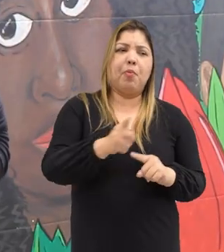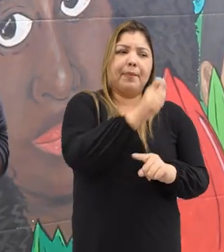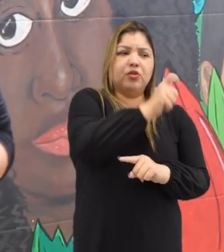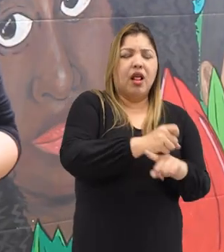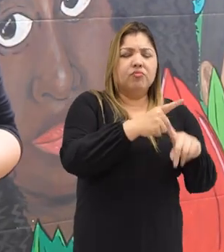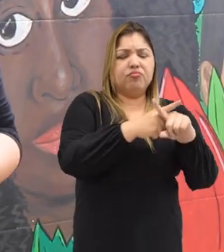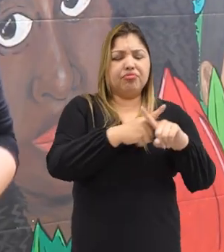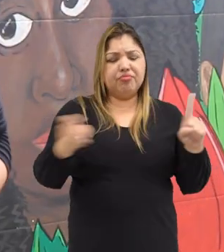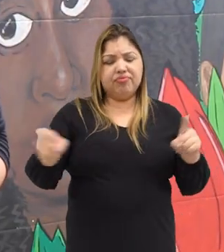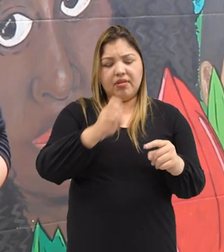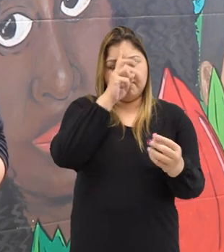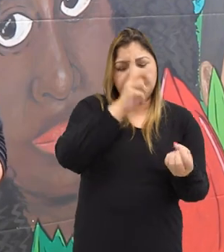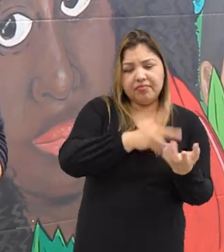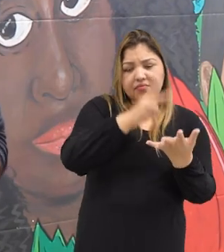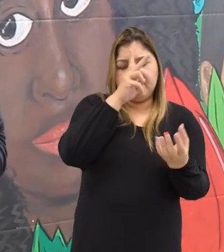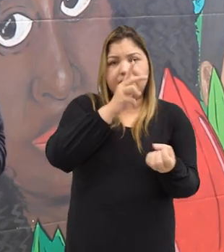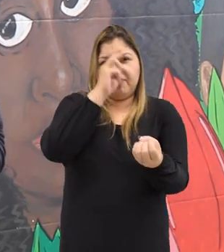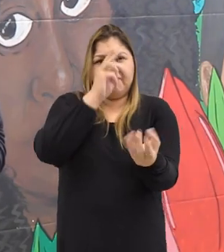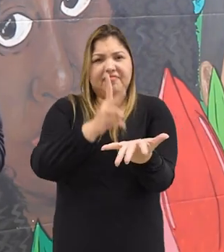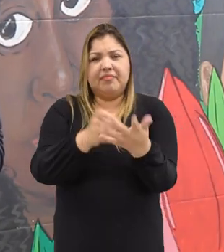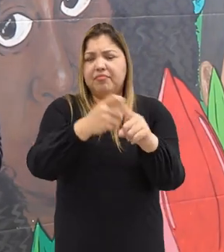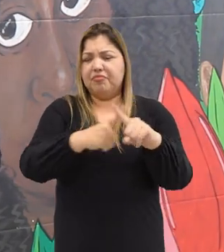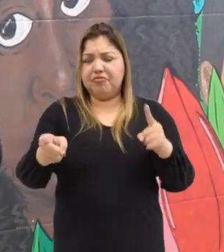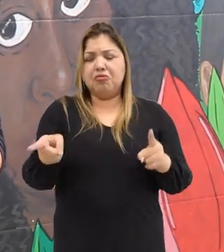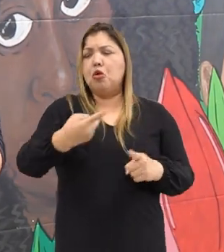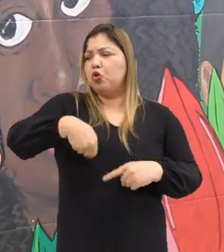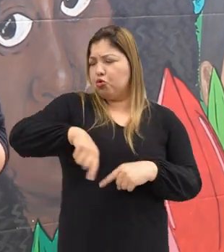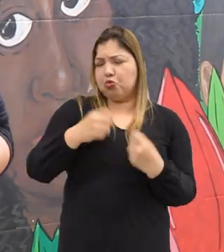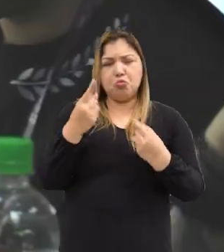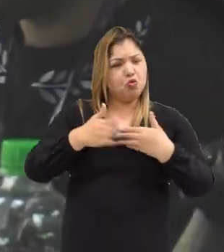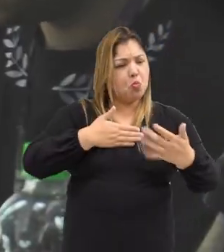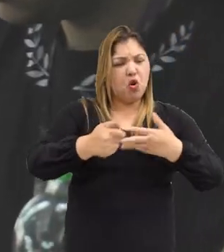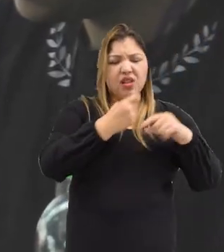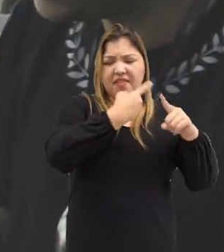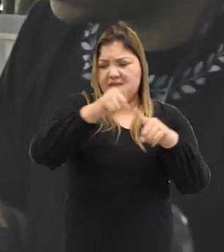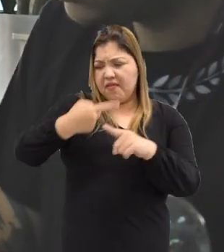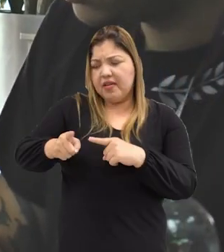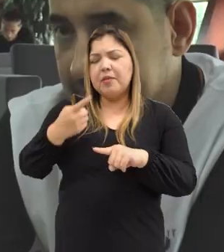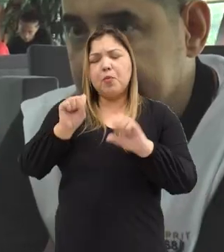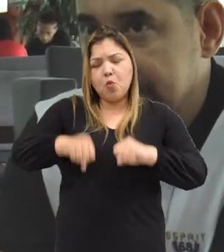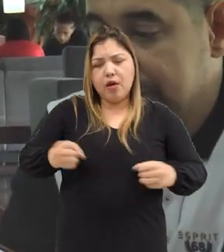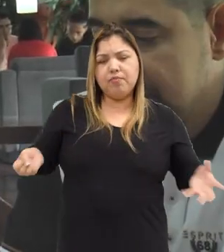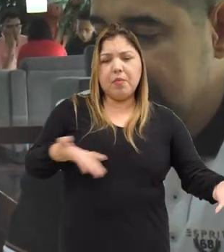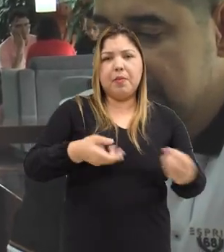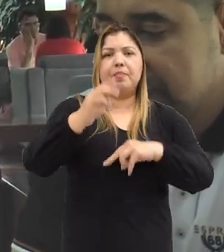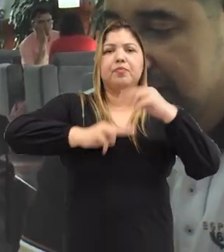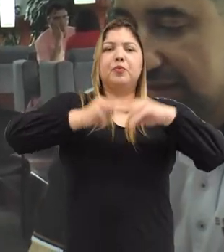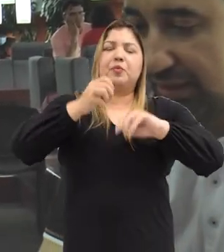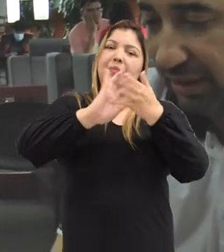entendemos que podemos ir construyendo paz, tejido social.